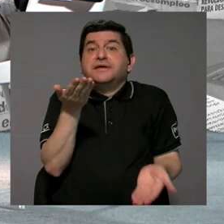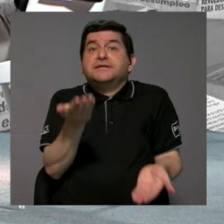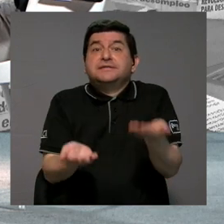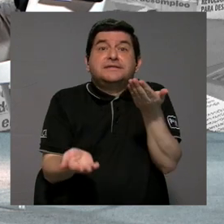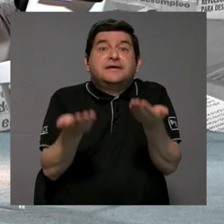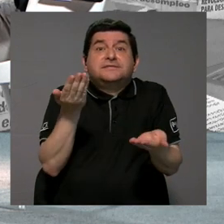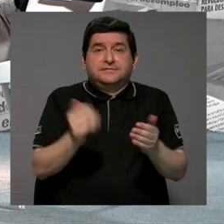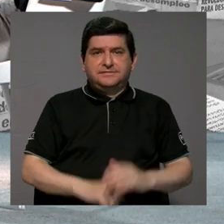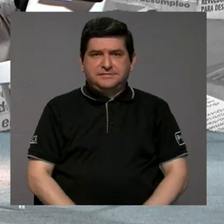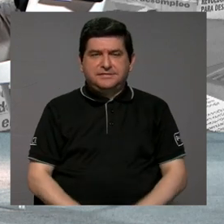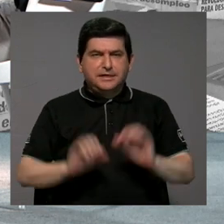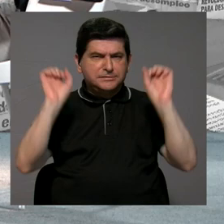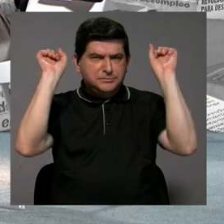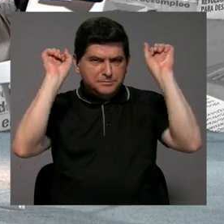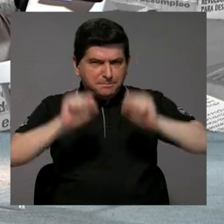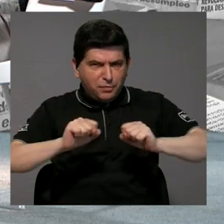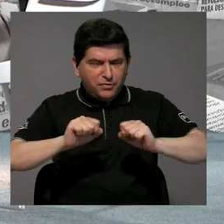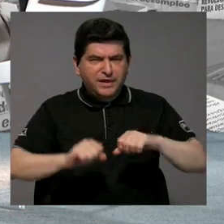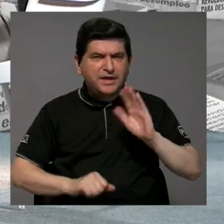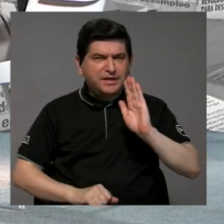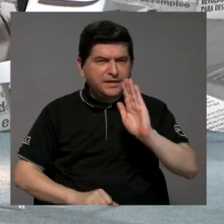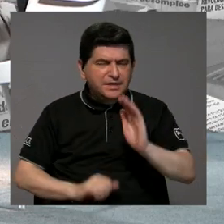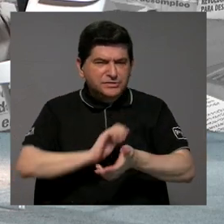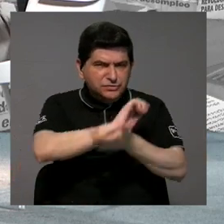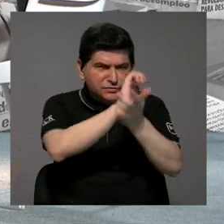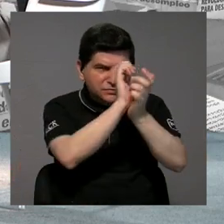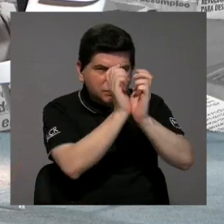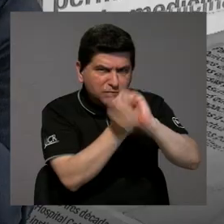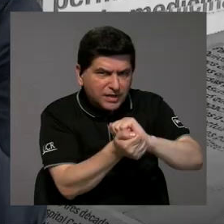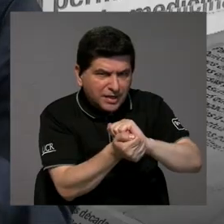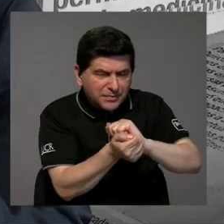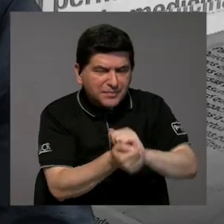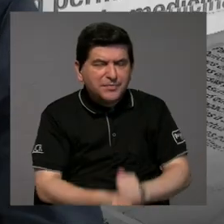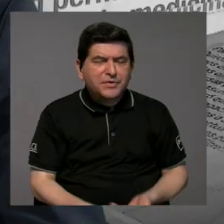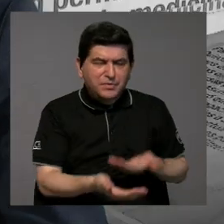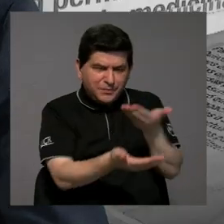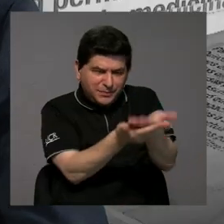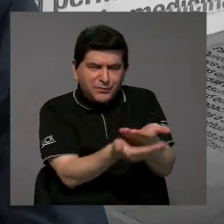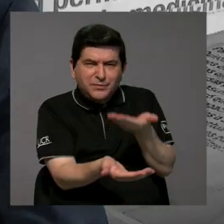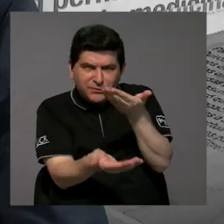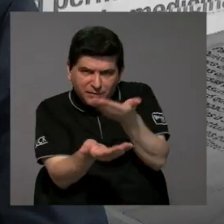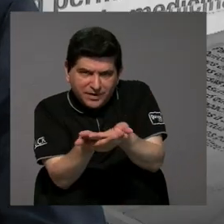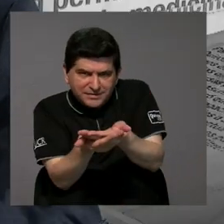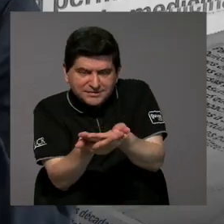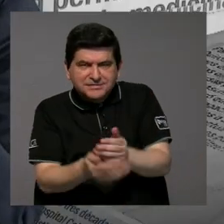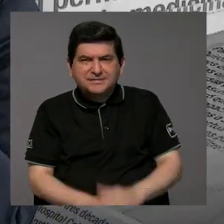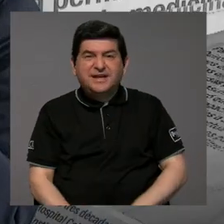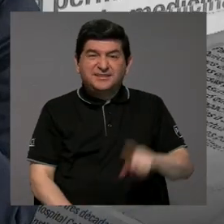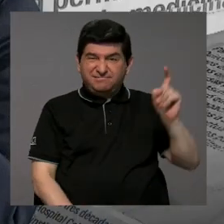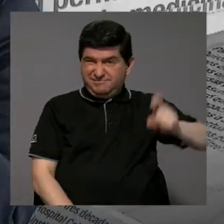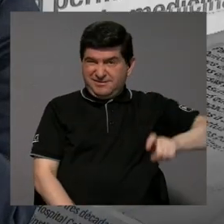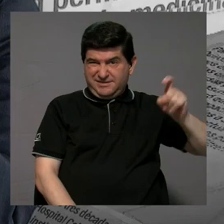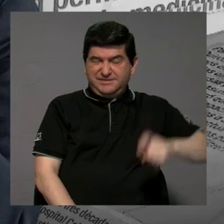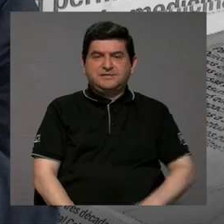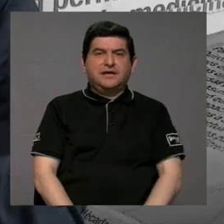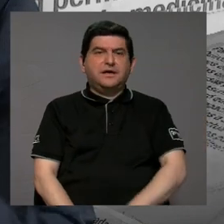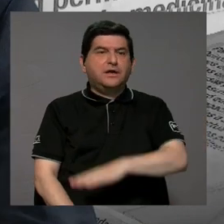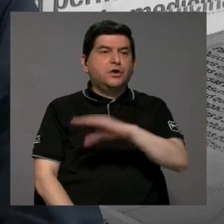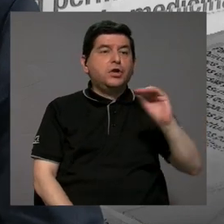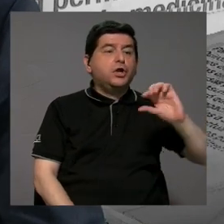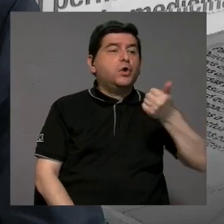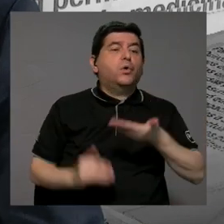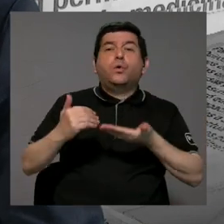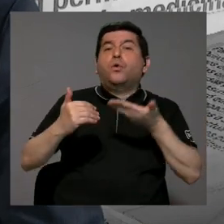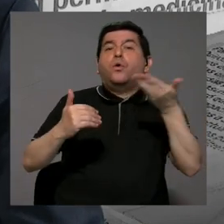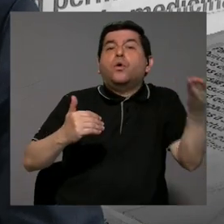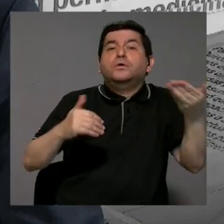podrían también... Una modificación de cómo se plantea eso será necesario y cuáles